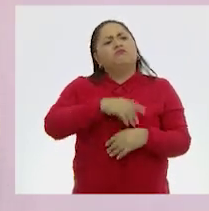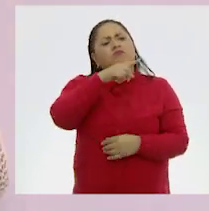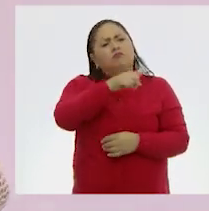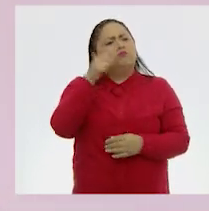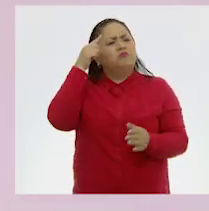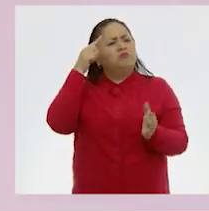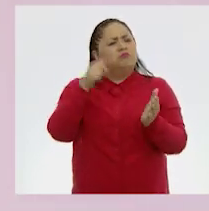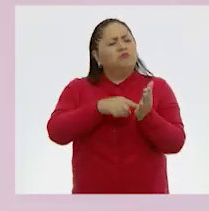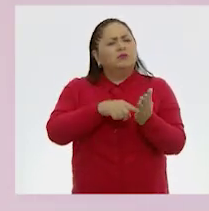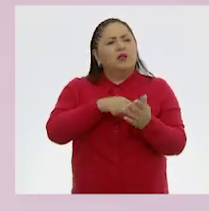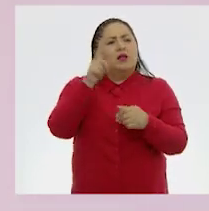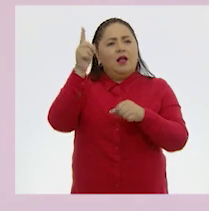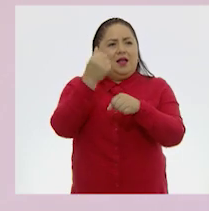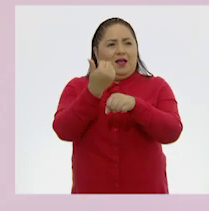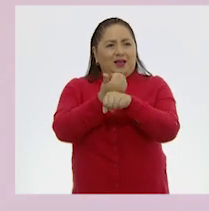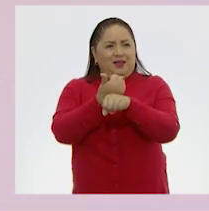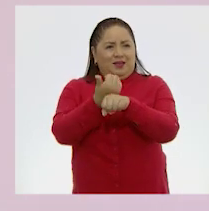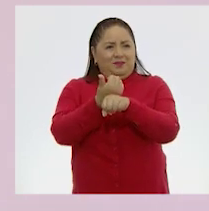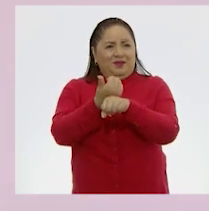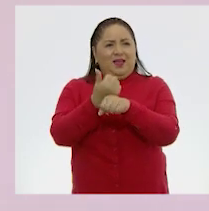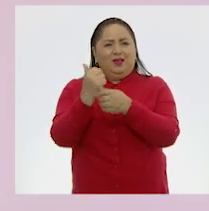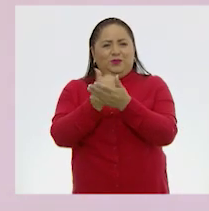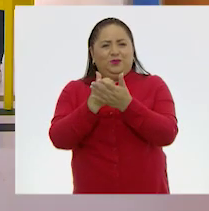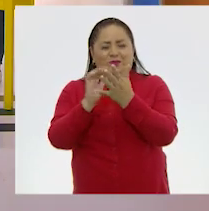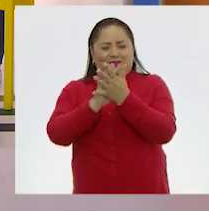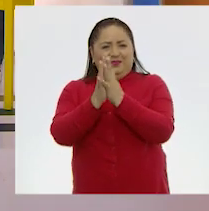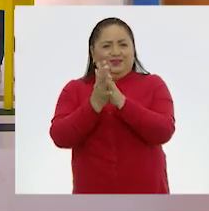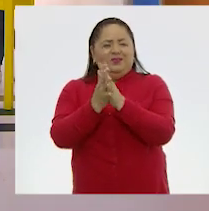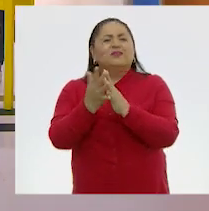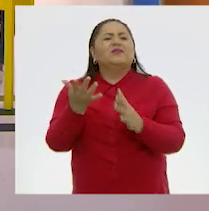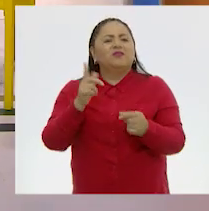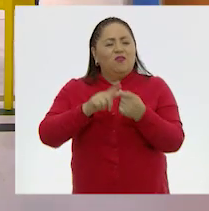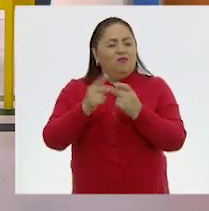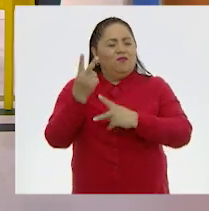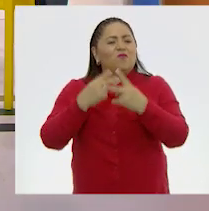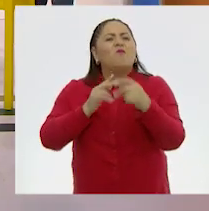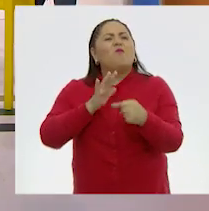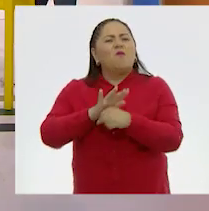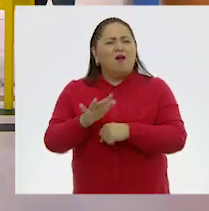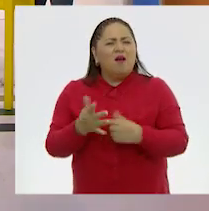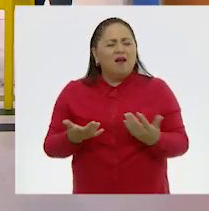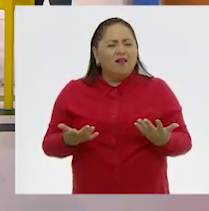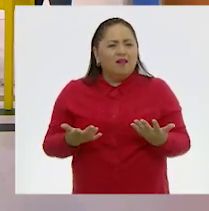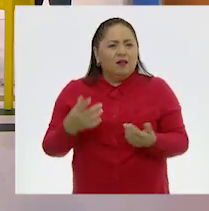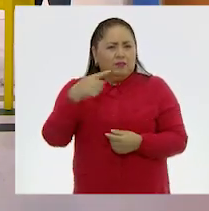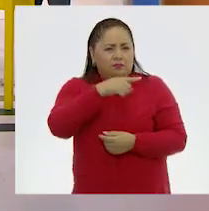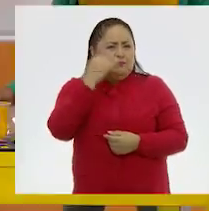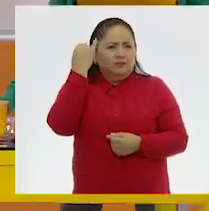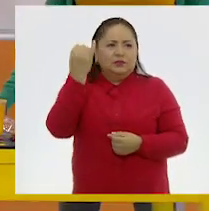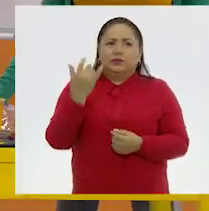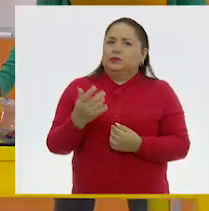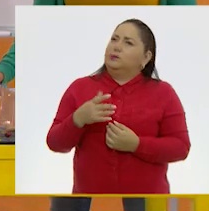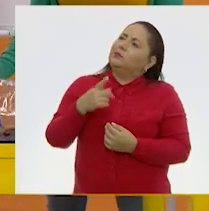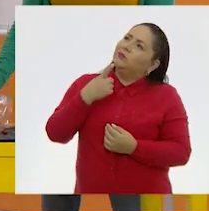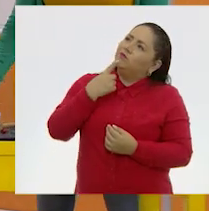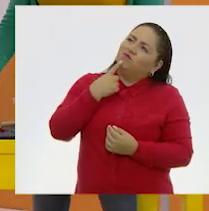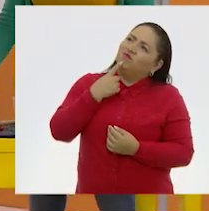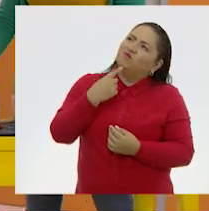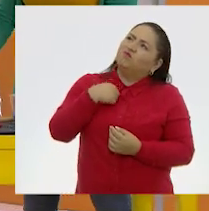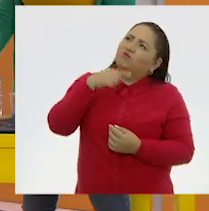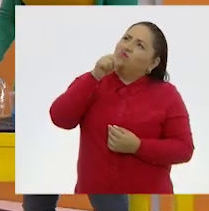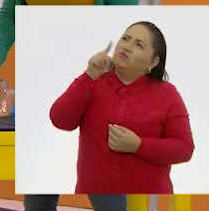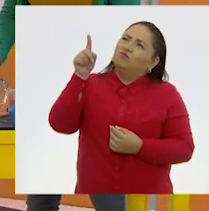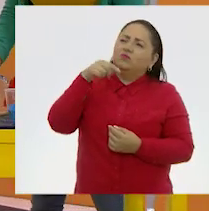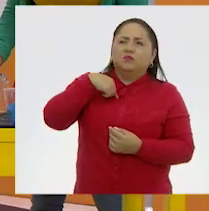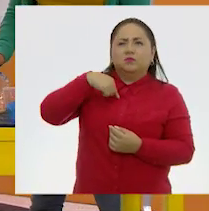¿Qué color va a surgir de eso? ¿Del azul y el amarillo? Sí. ¿Tienes alguna hipótesis, maestra? Sí,